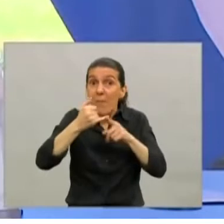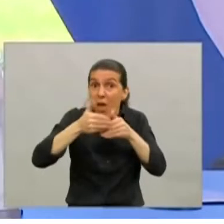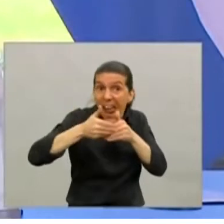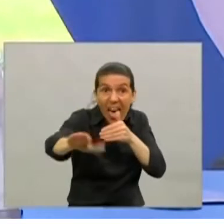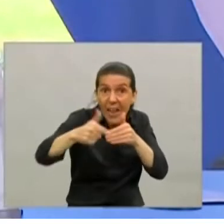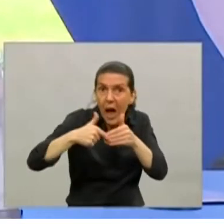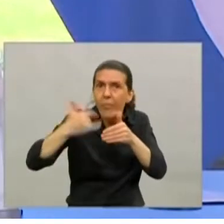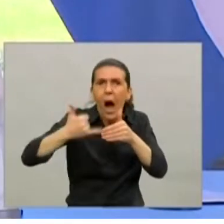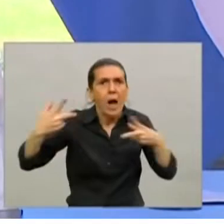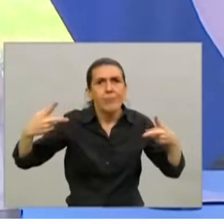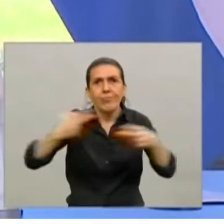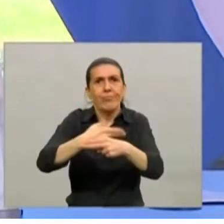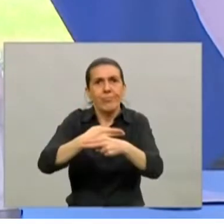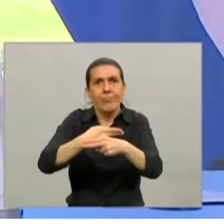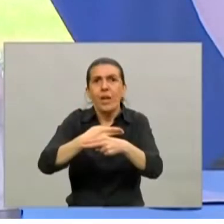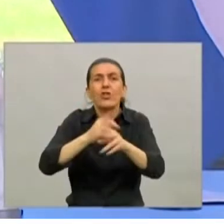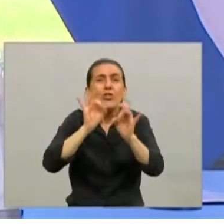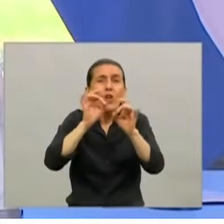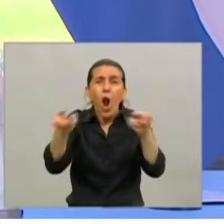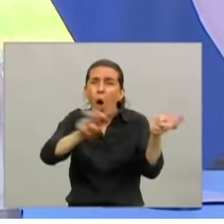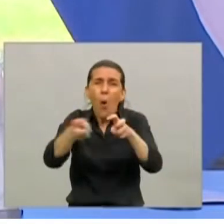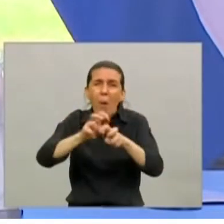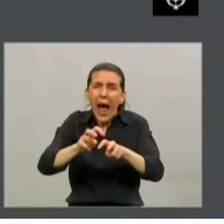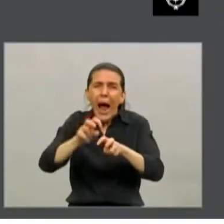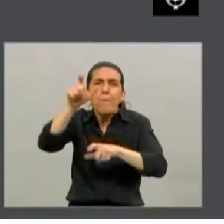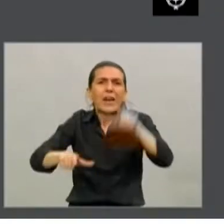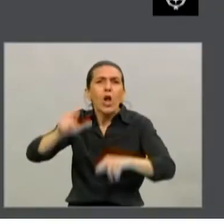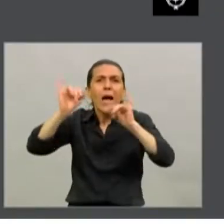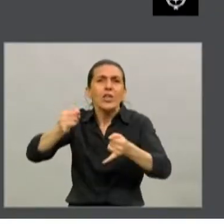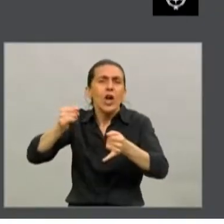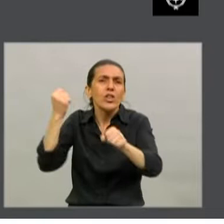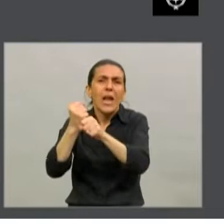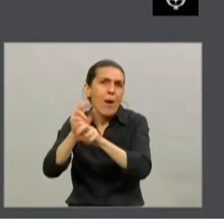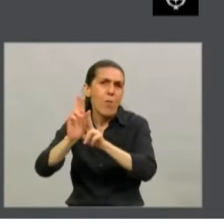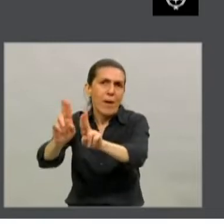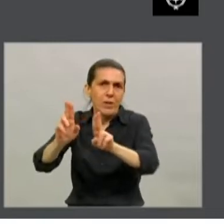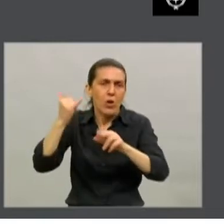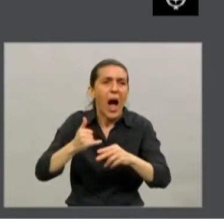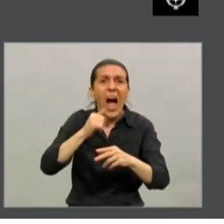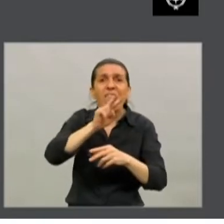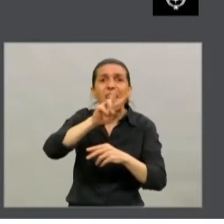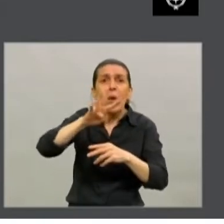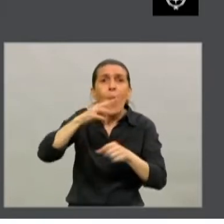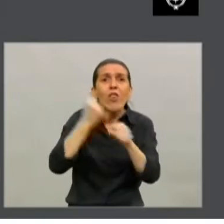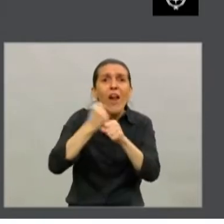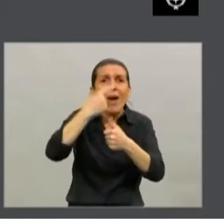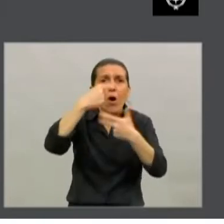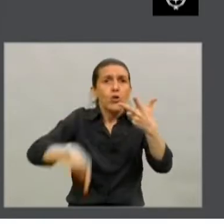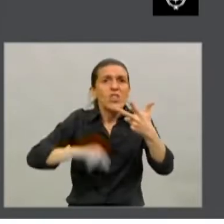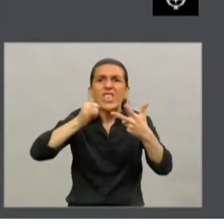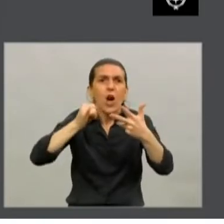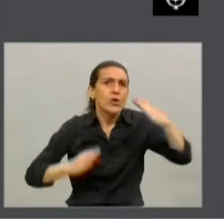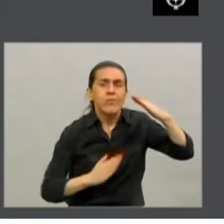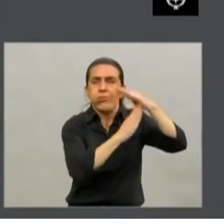exclusivamente a los servicios esenciales. Hay 24 actividades esenciales que se